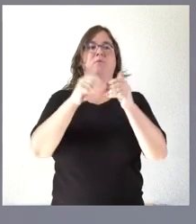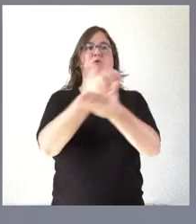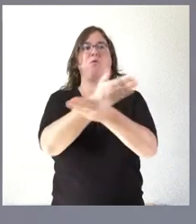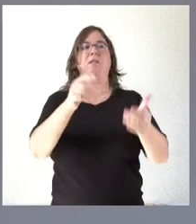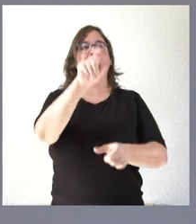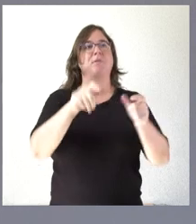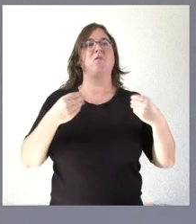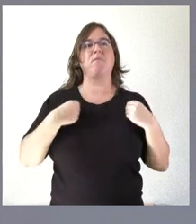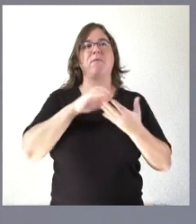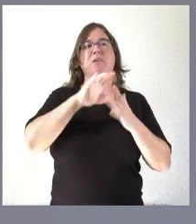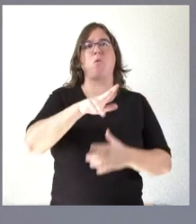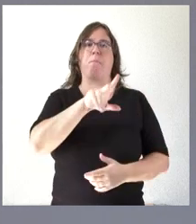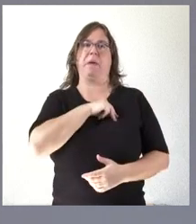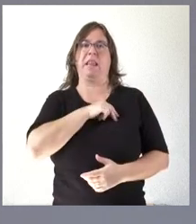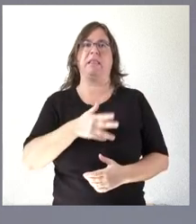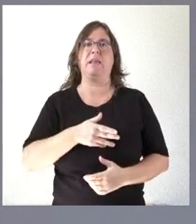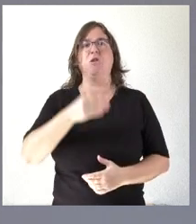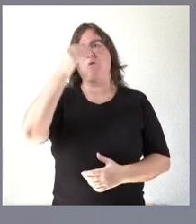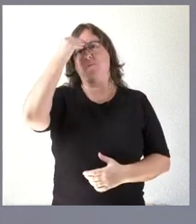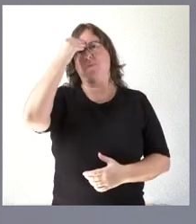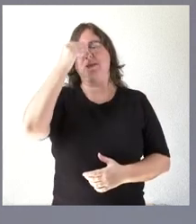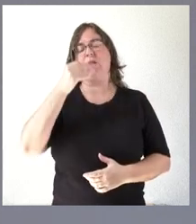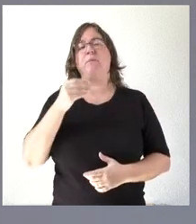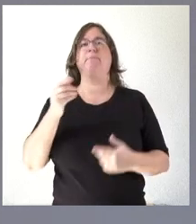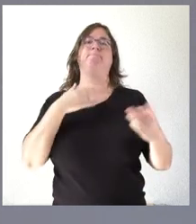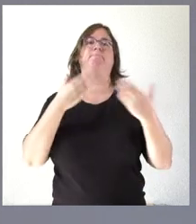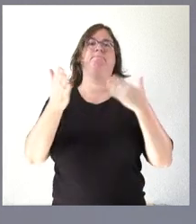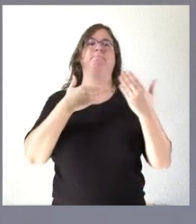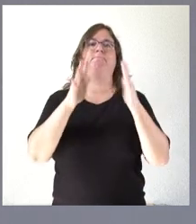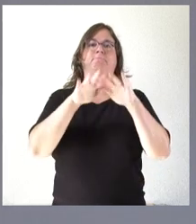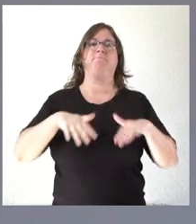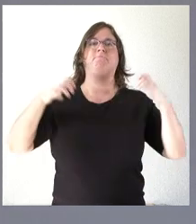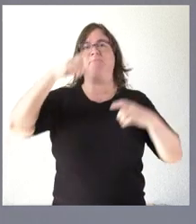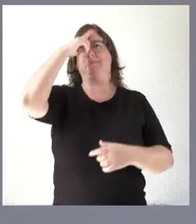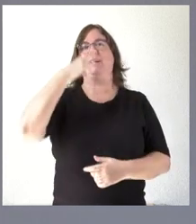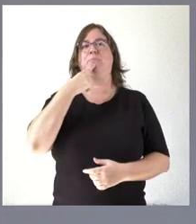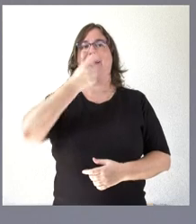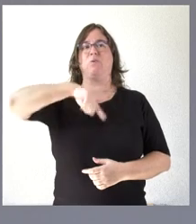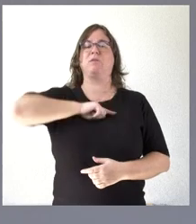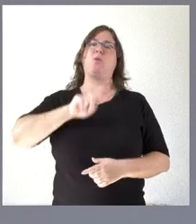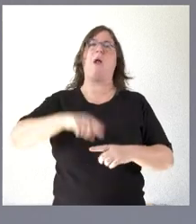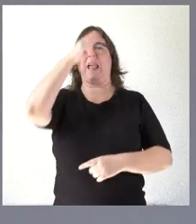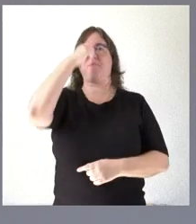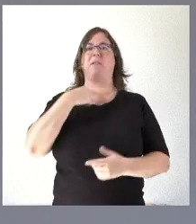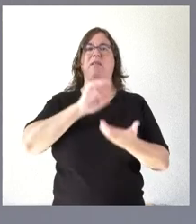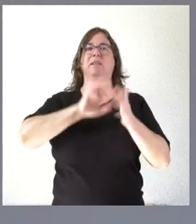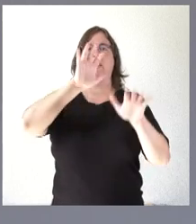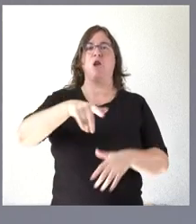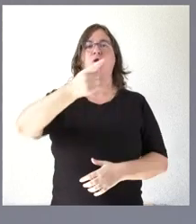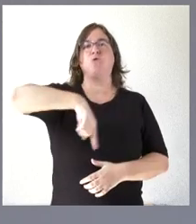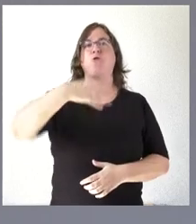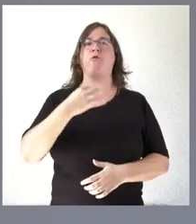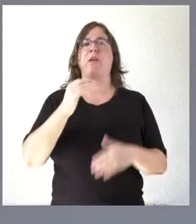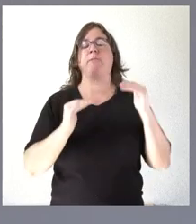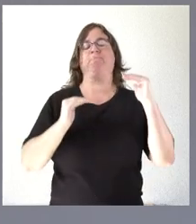tierra merecen y por tanto este tiene que ser nuestro comportamiento también nuestra imagen es la imagen de Castilla y León y tenemos que estar a la